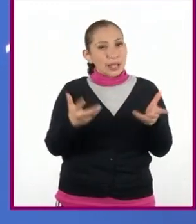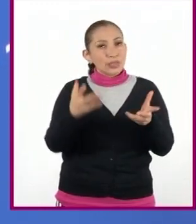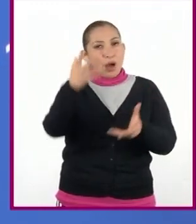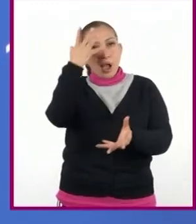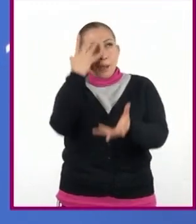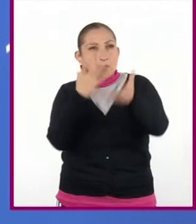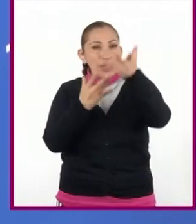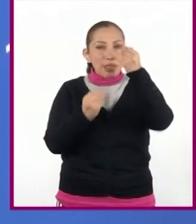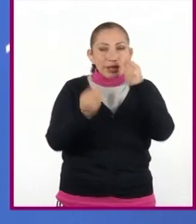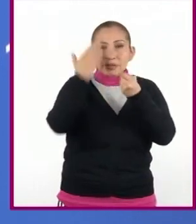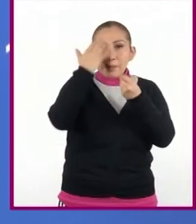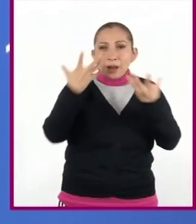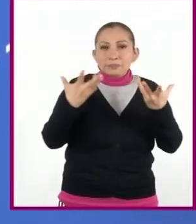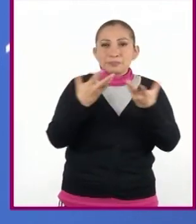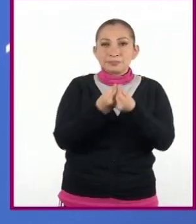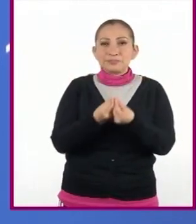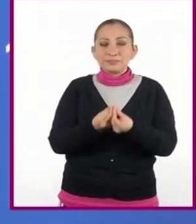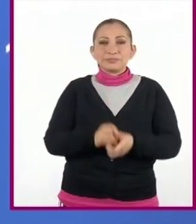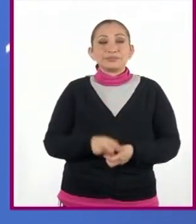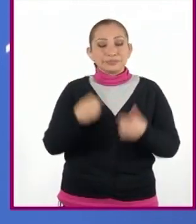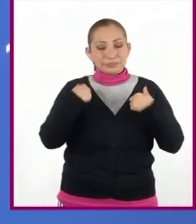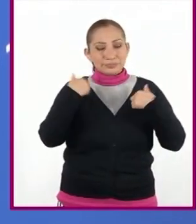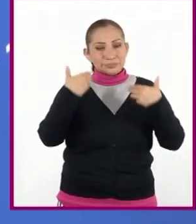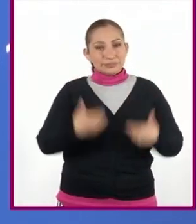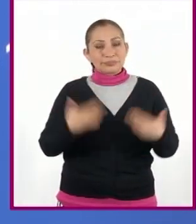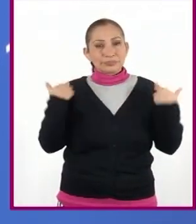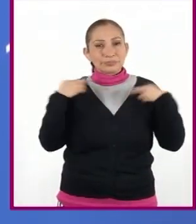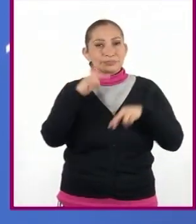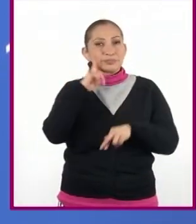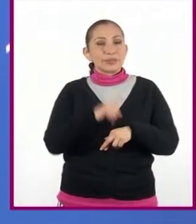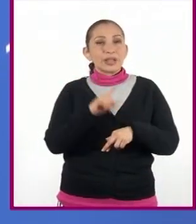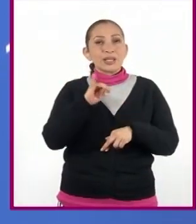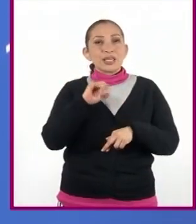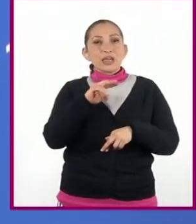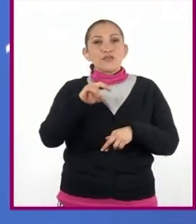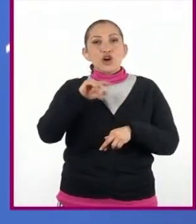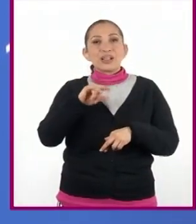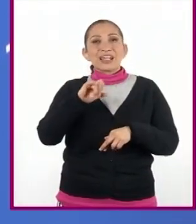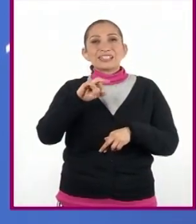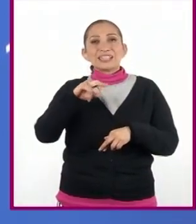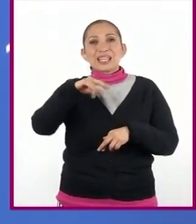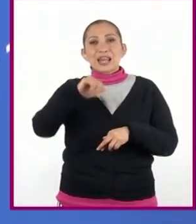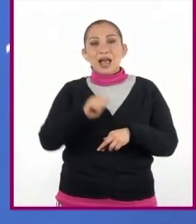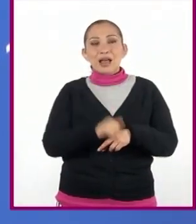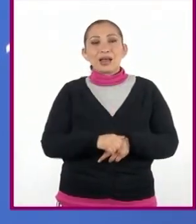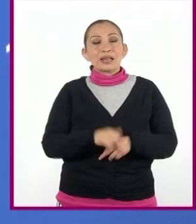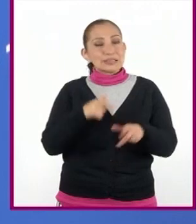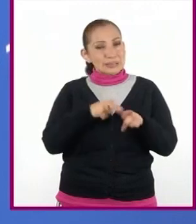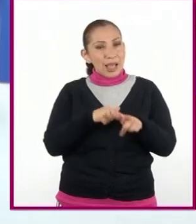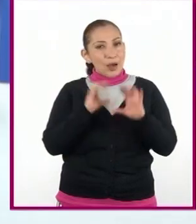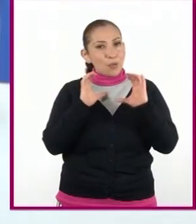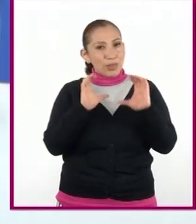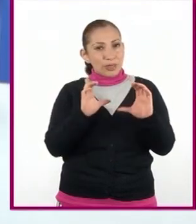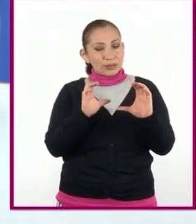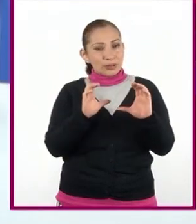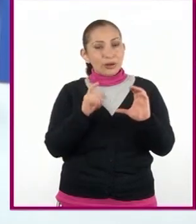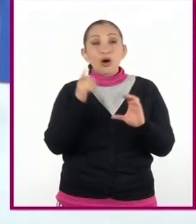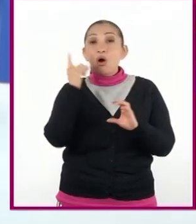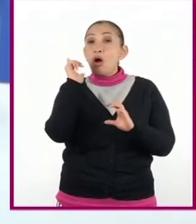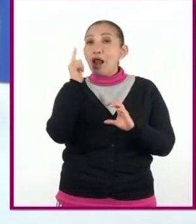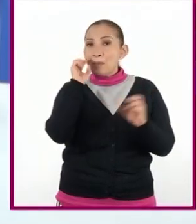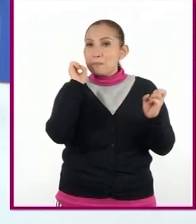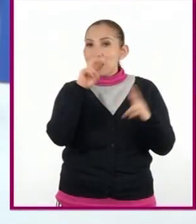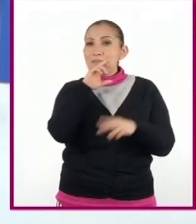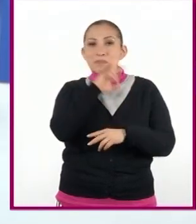aprendizajes y saberes juntos. Yo soy la profesora Ivonne Cristina Falcón Galindo. Sigan cuidándose y espero